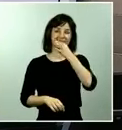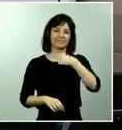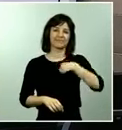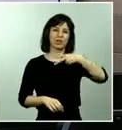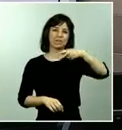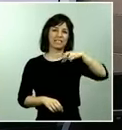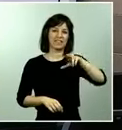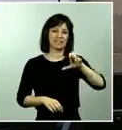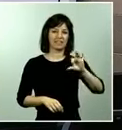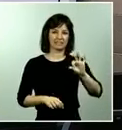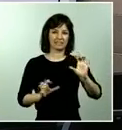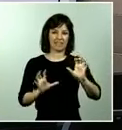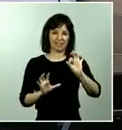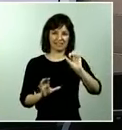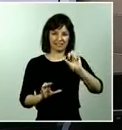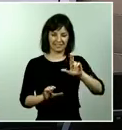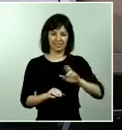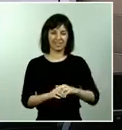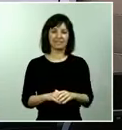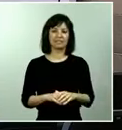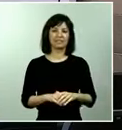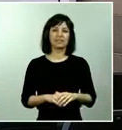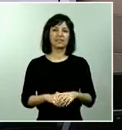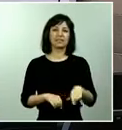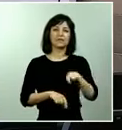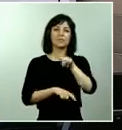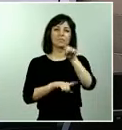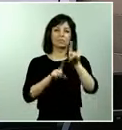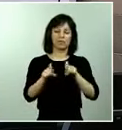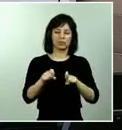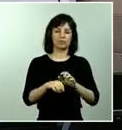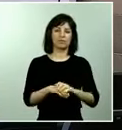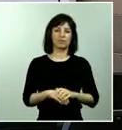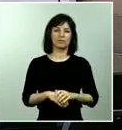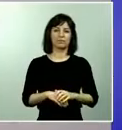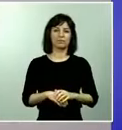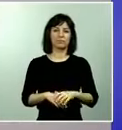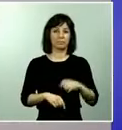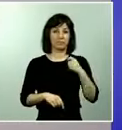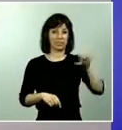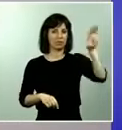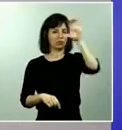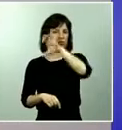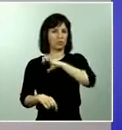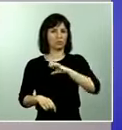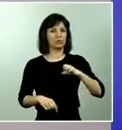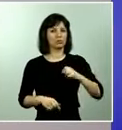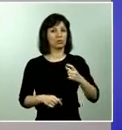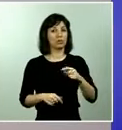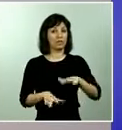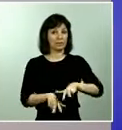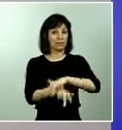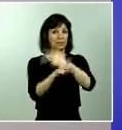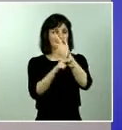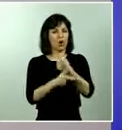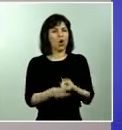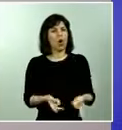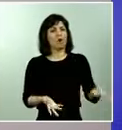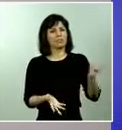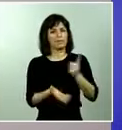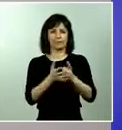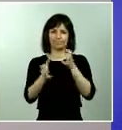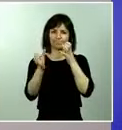SER. Quería preguntar lo siguiente. Los presidentes se han vuelto a quejar hoy en la videoconferencia de que se han enterado por los medios de